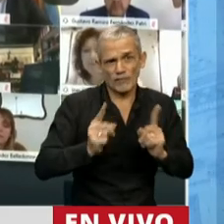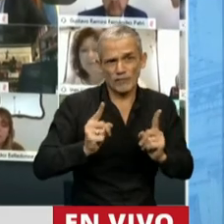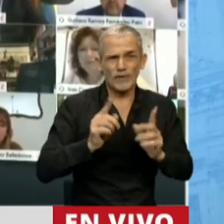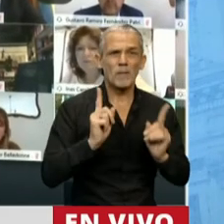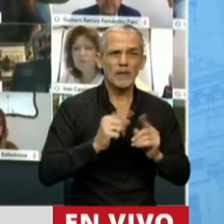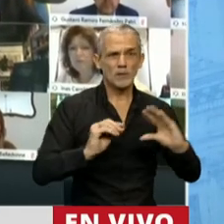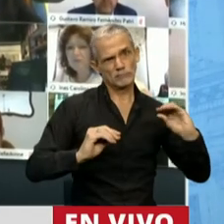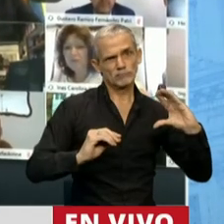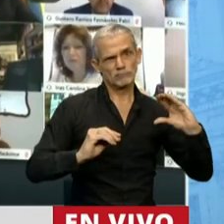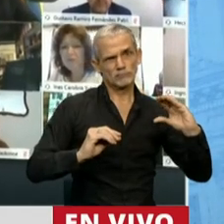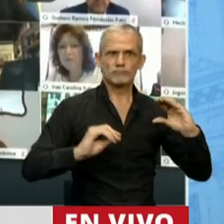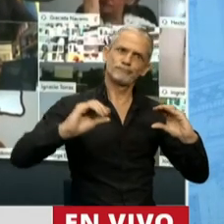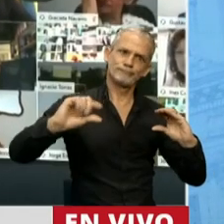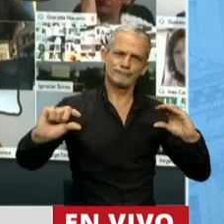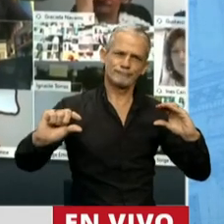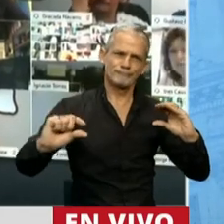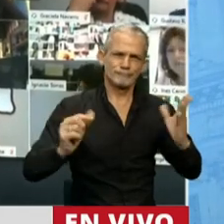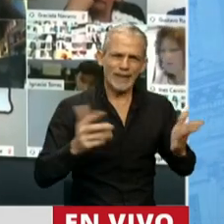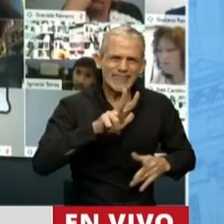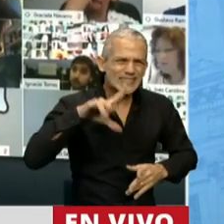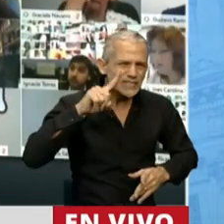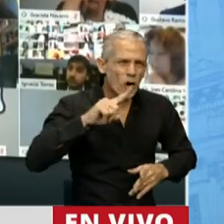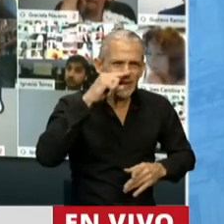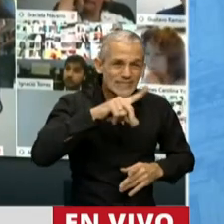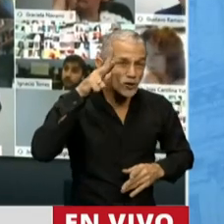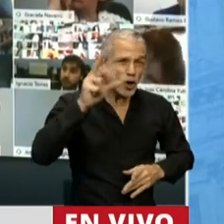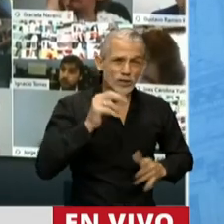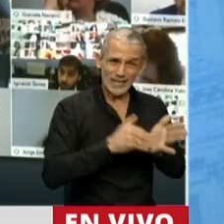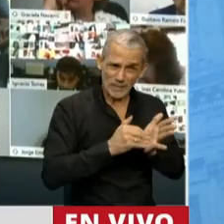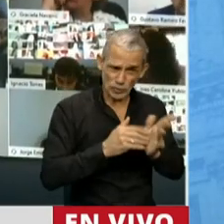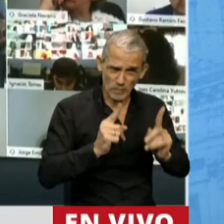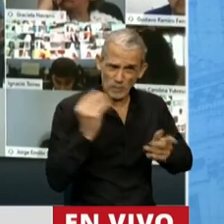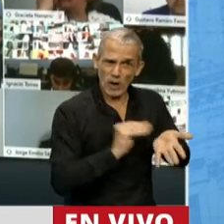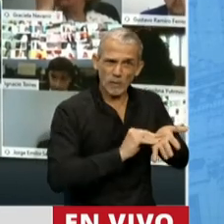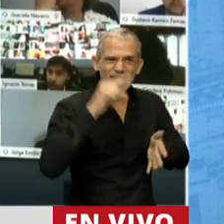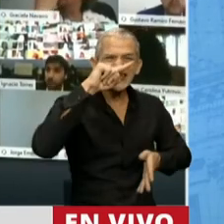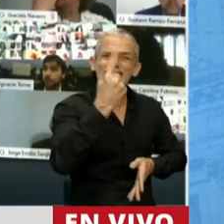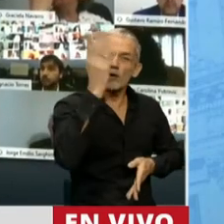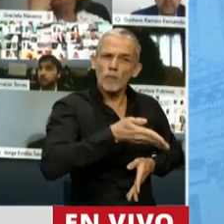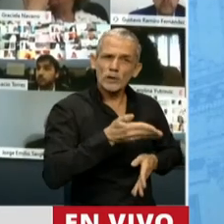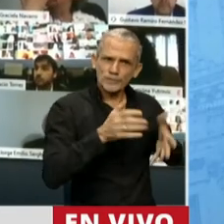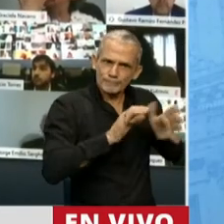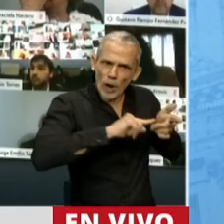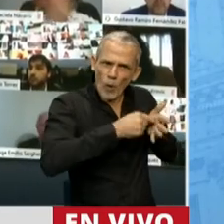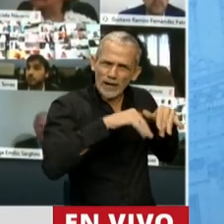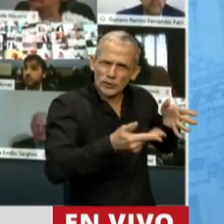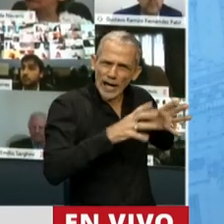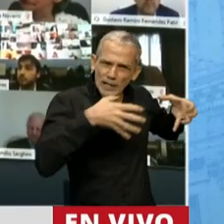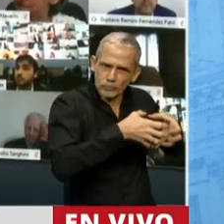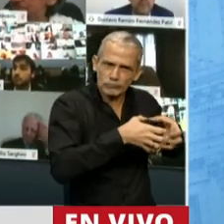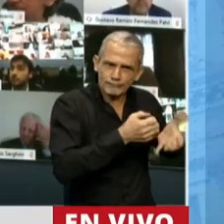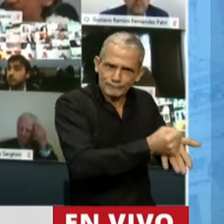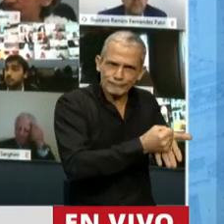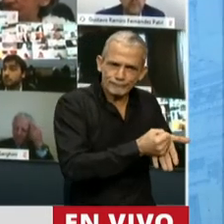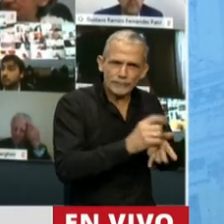lógica distributiva. Es decir, que de estos 35.780 millones, el 71% queda en el Lamba y Cava y el